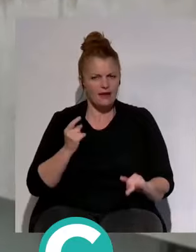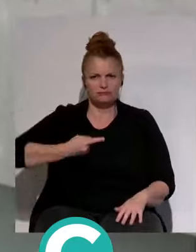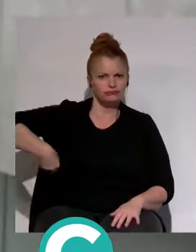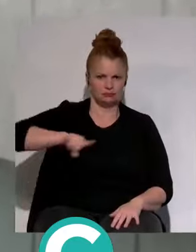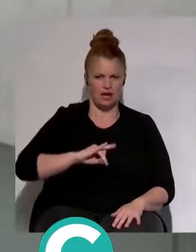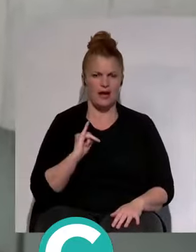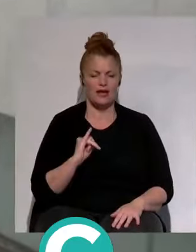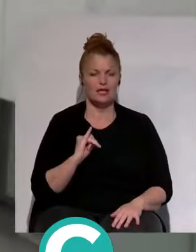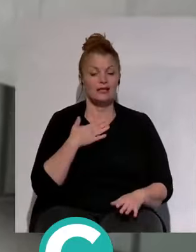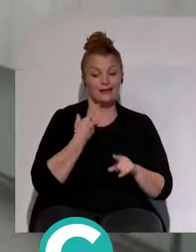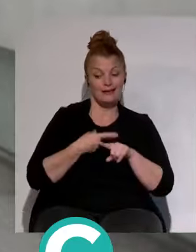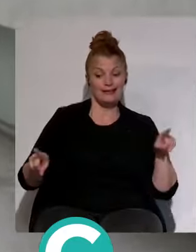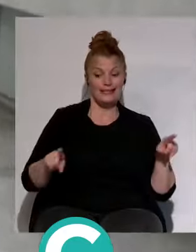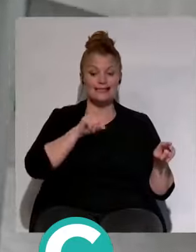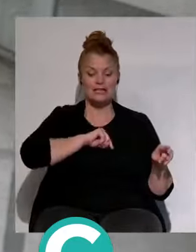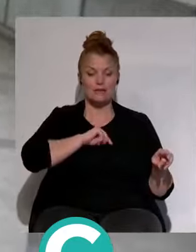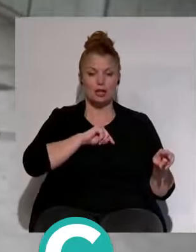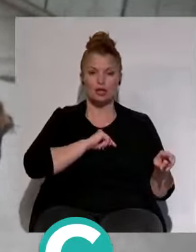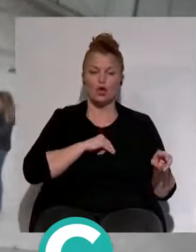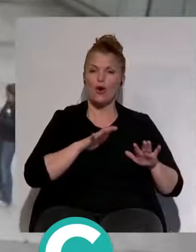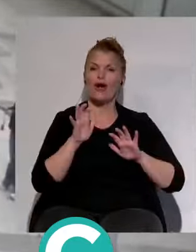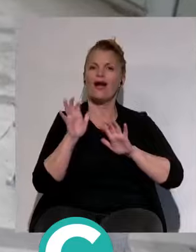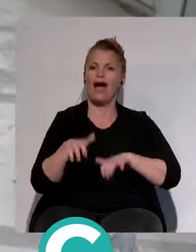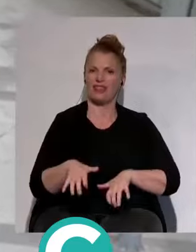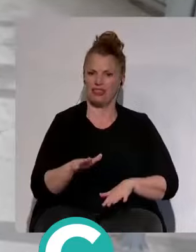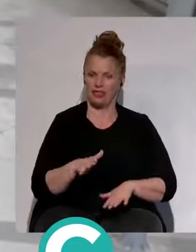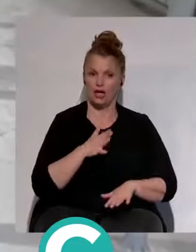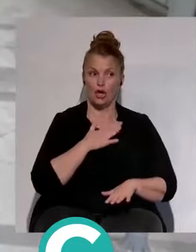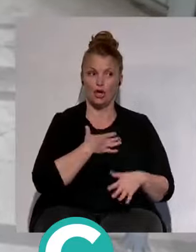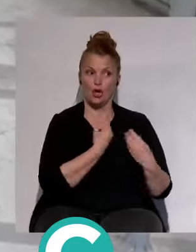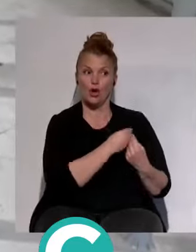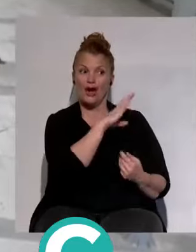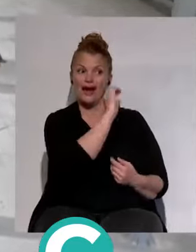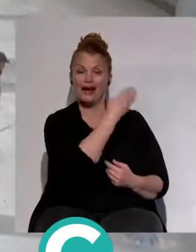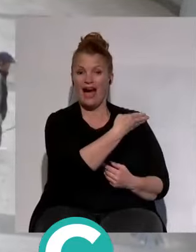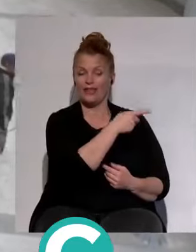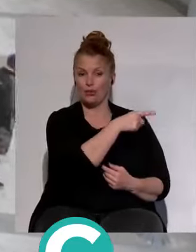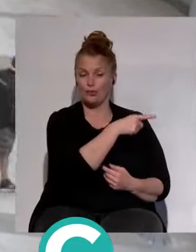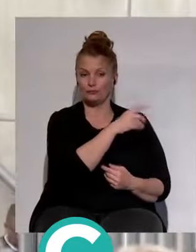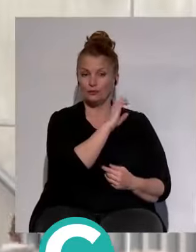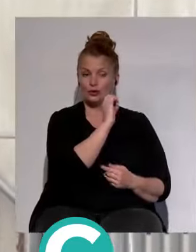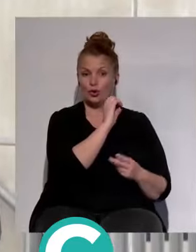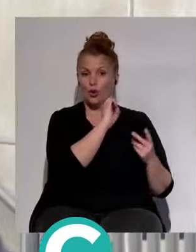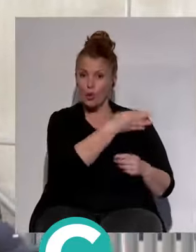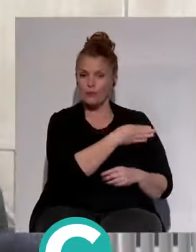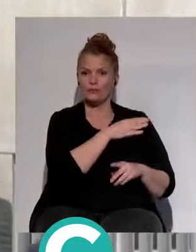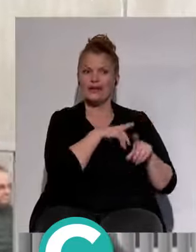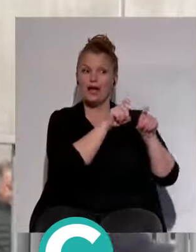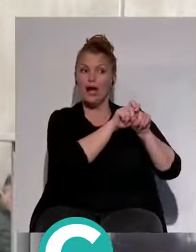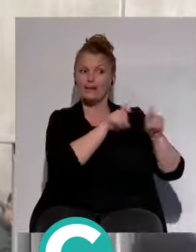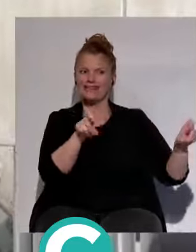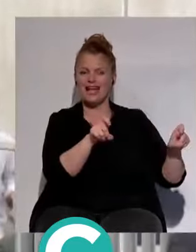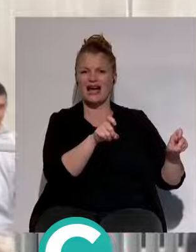distingo el sentimiento cadista, que es nuestro, de la institución CADI Cool de Fútbol, Sociedad Anónima Deportiva, que esa no es nuestra.